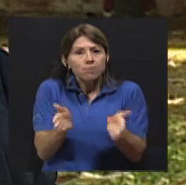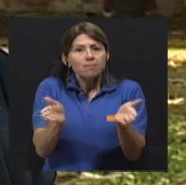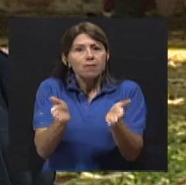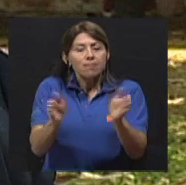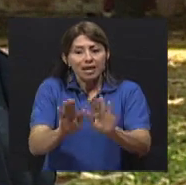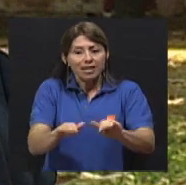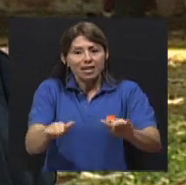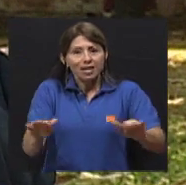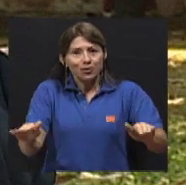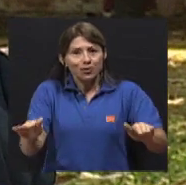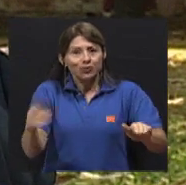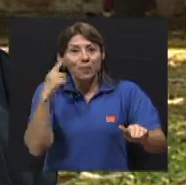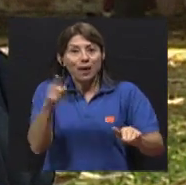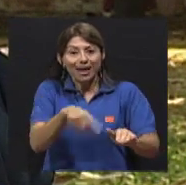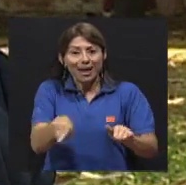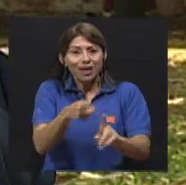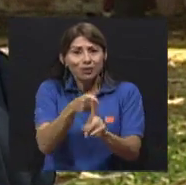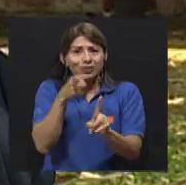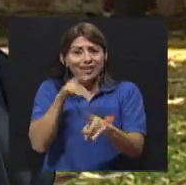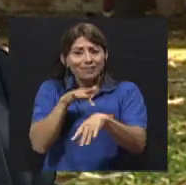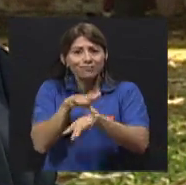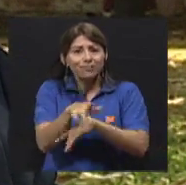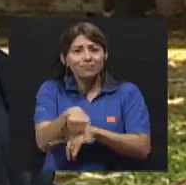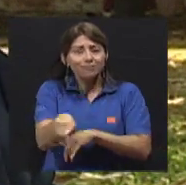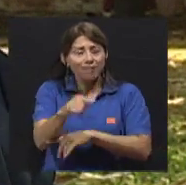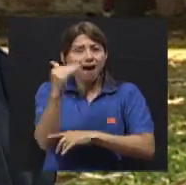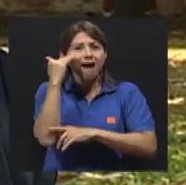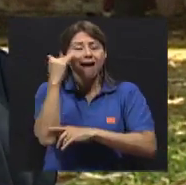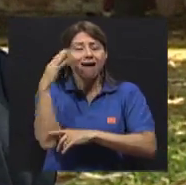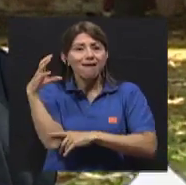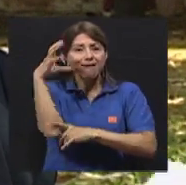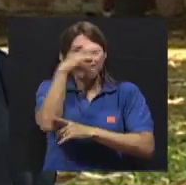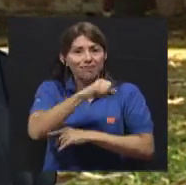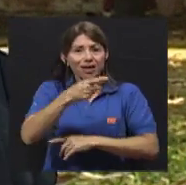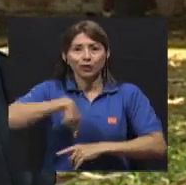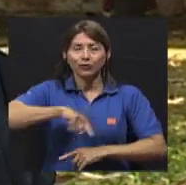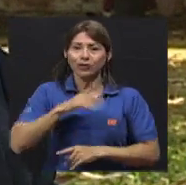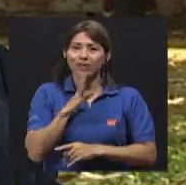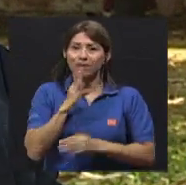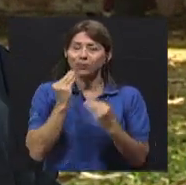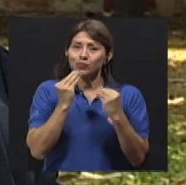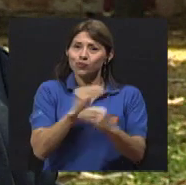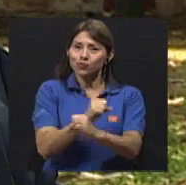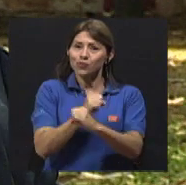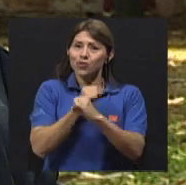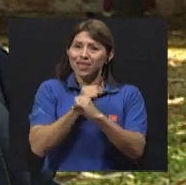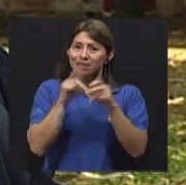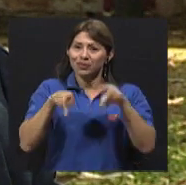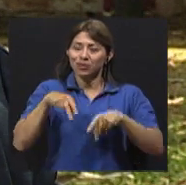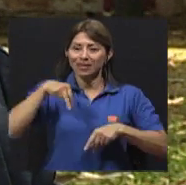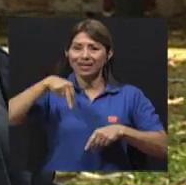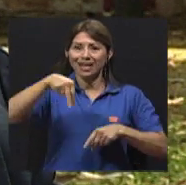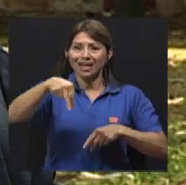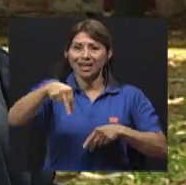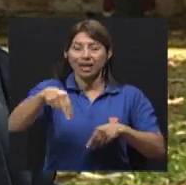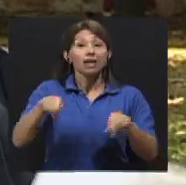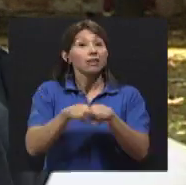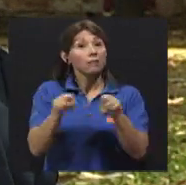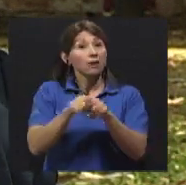reglas y todo, para promover en los niños, para ver si enderezamos la plantita desde abajo. Y les hablamos mucho de la seguridad peatonal. Tenemos zonas de mucho